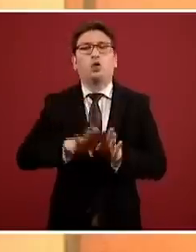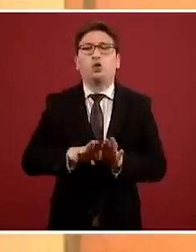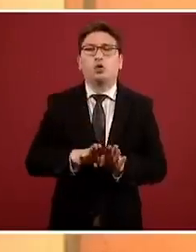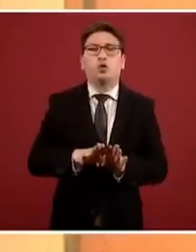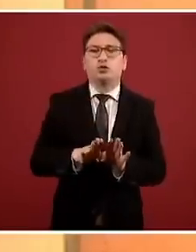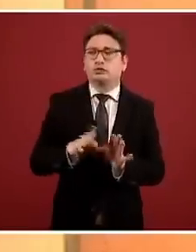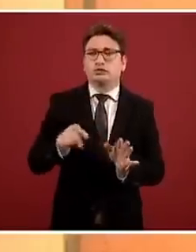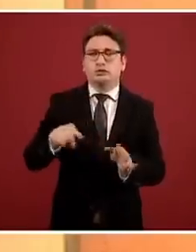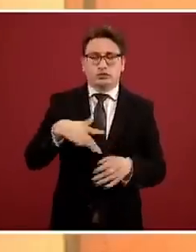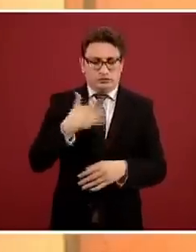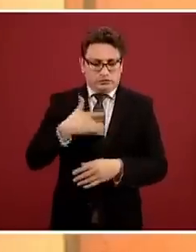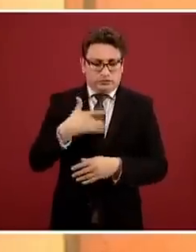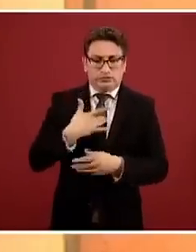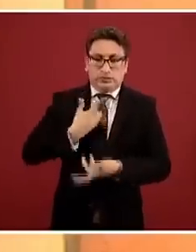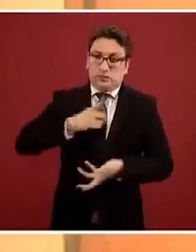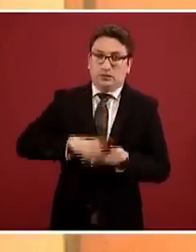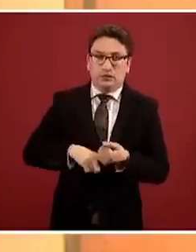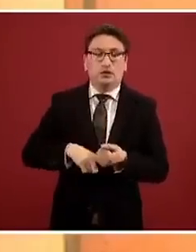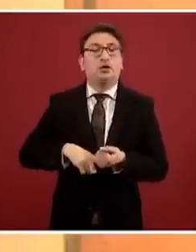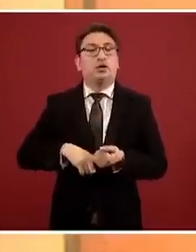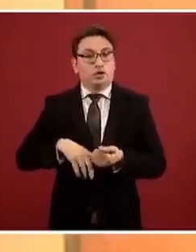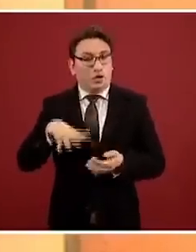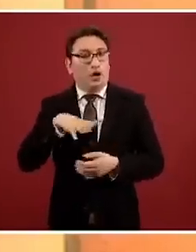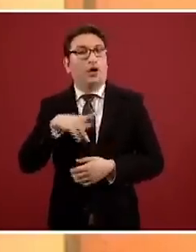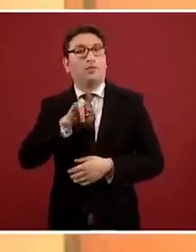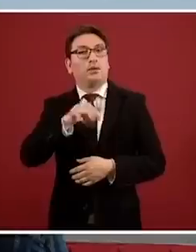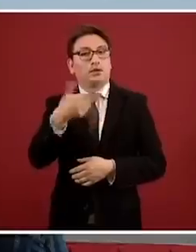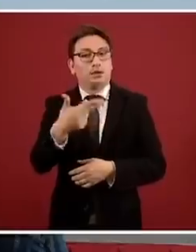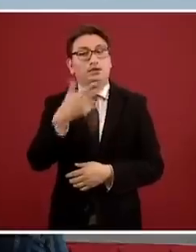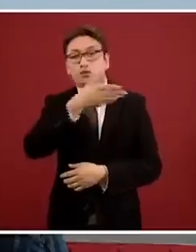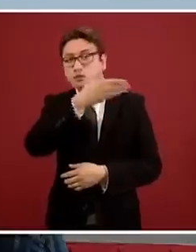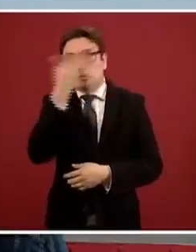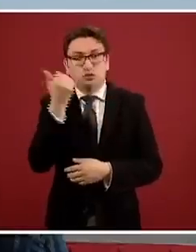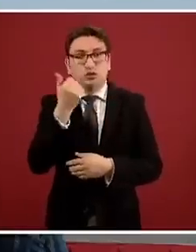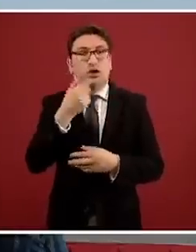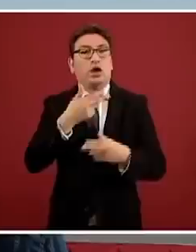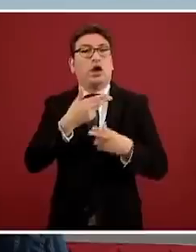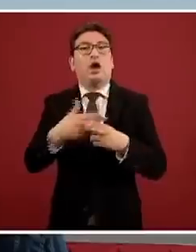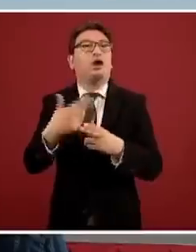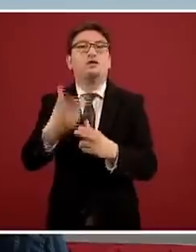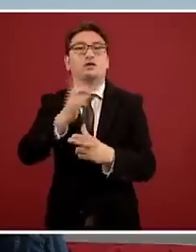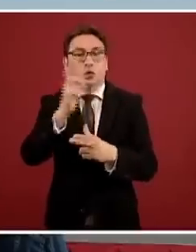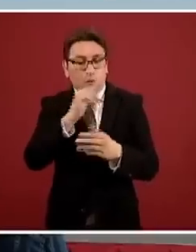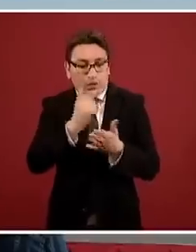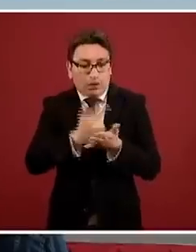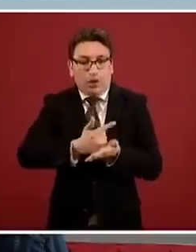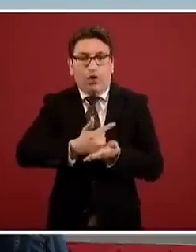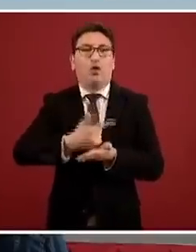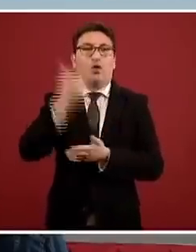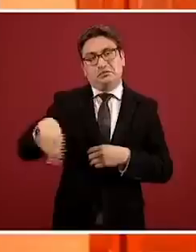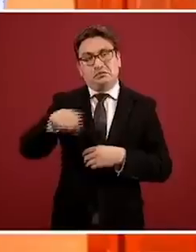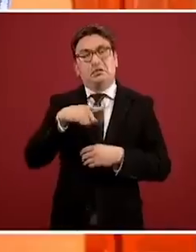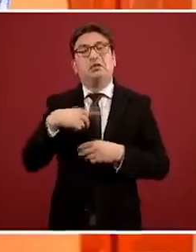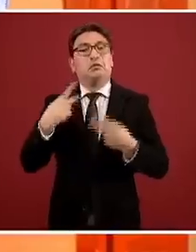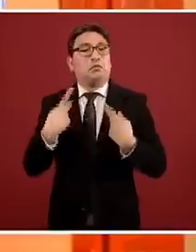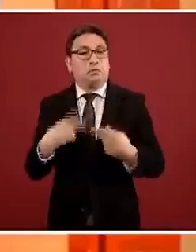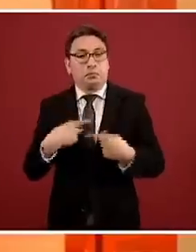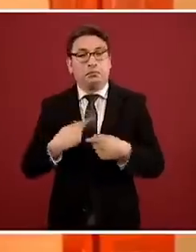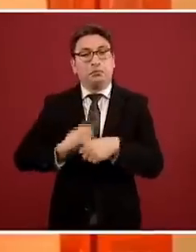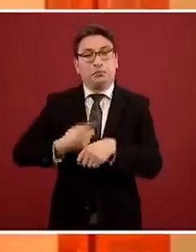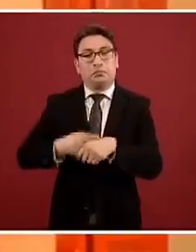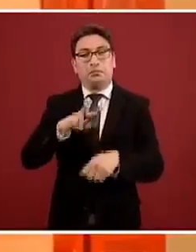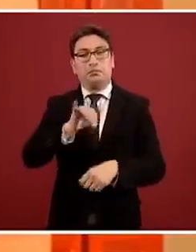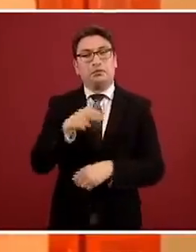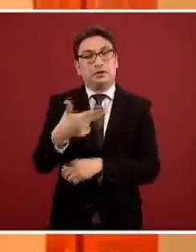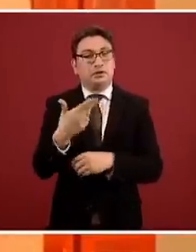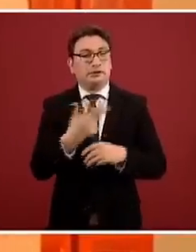portadores del VIH hasta que han tenido una erosión muy importante del sistema inmune. Sabemos,